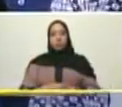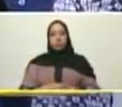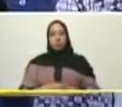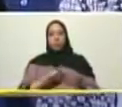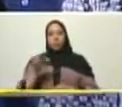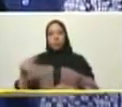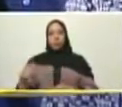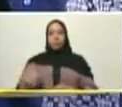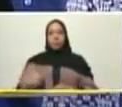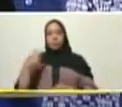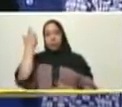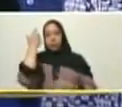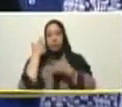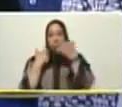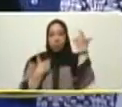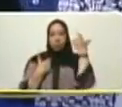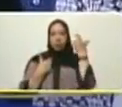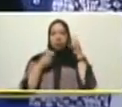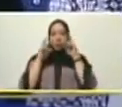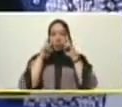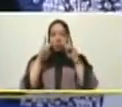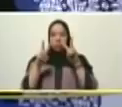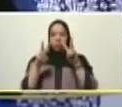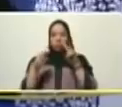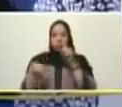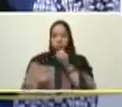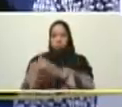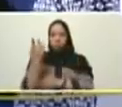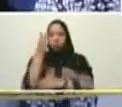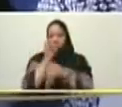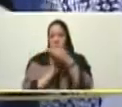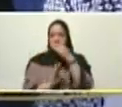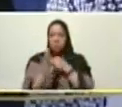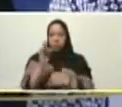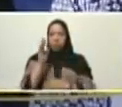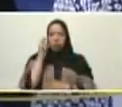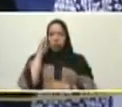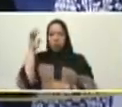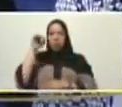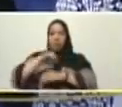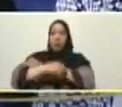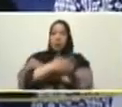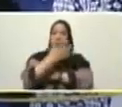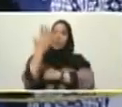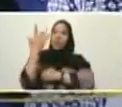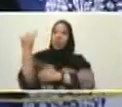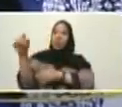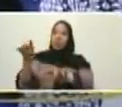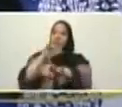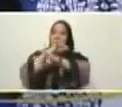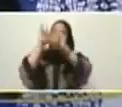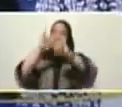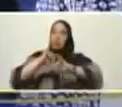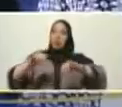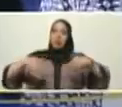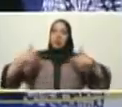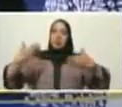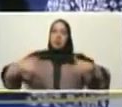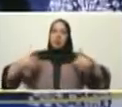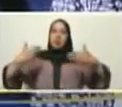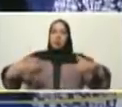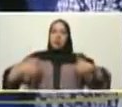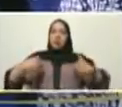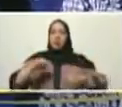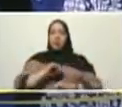comandante Chávez donde esté que sé que nos está viendo debe estar feliz porque usted mi comandante y